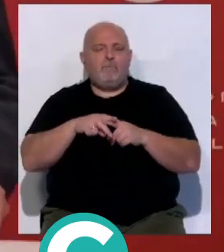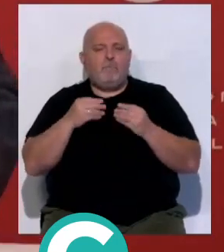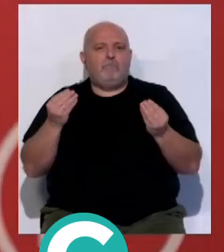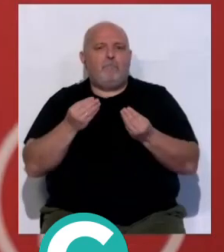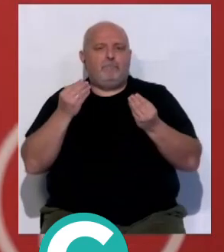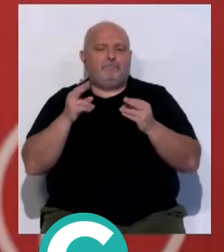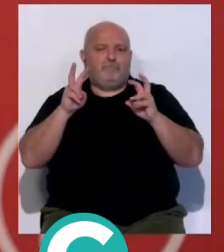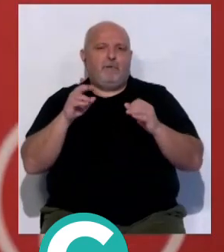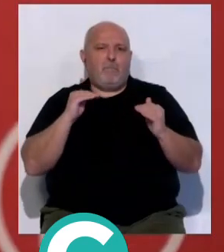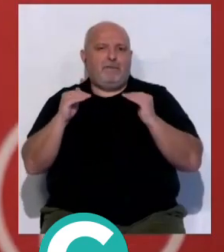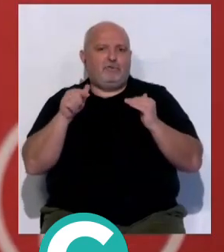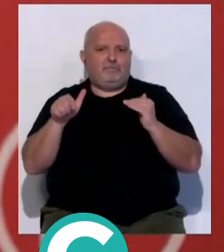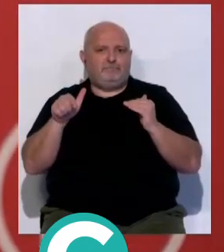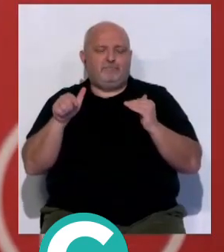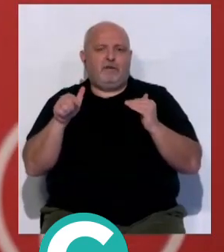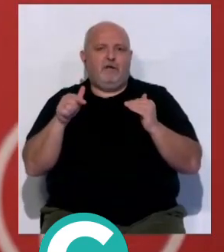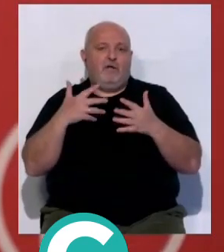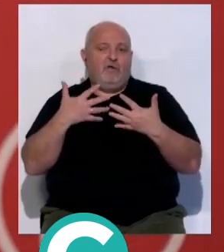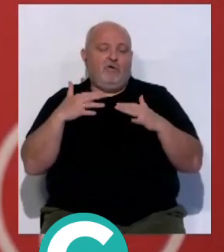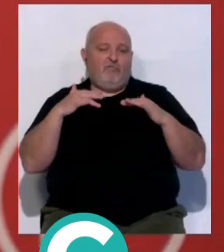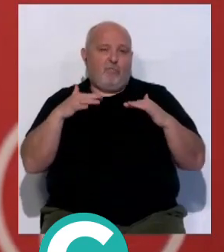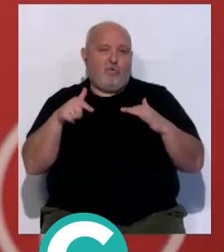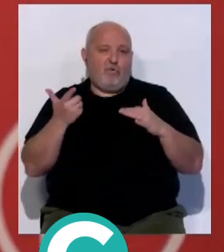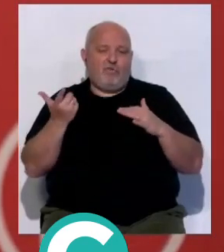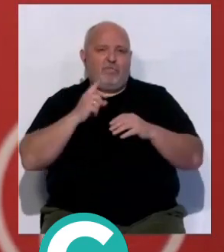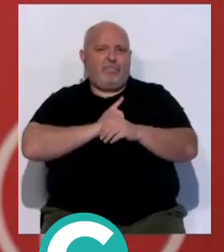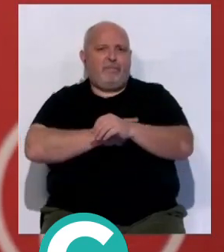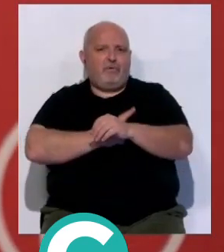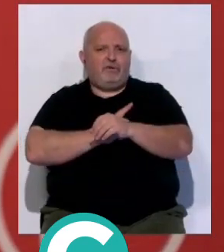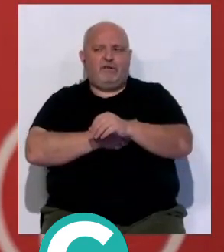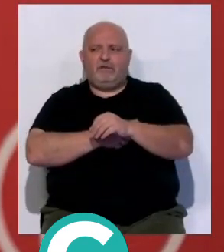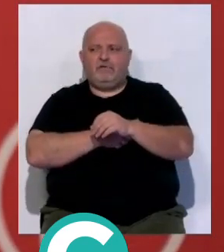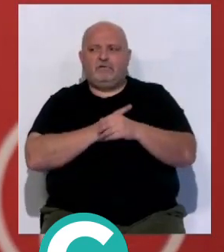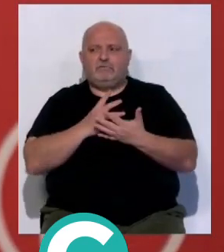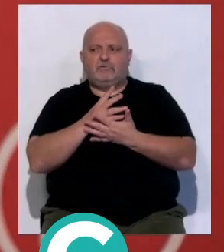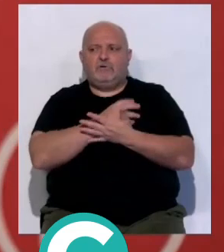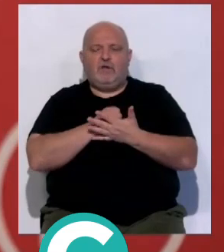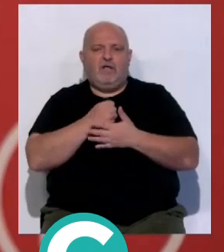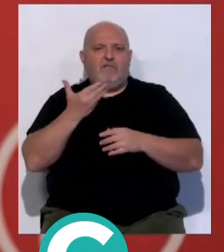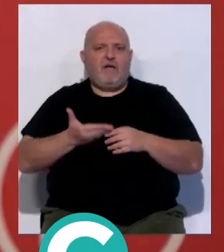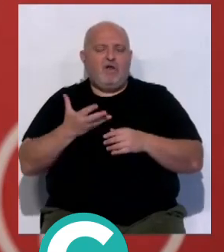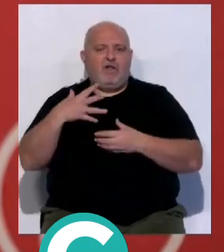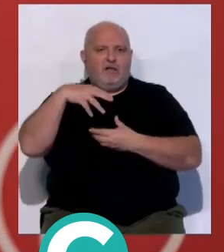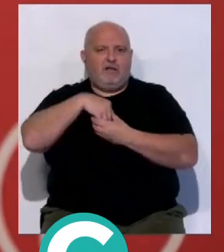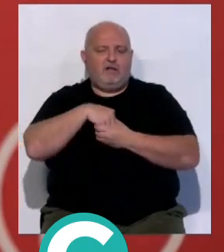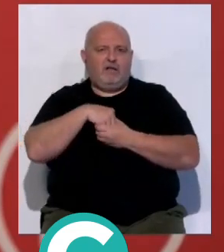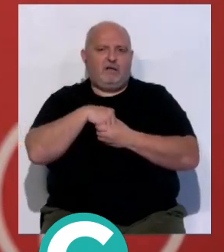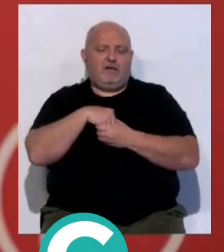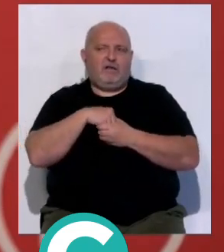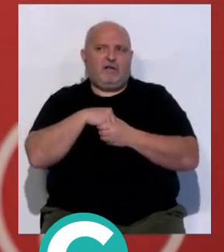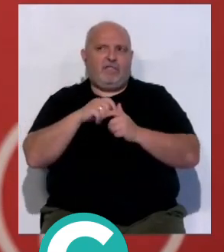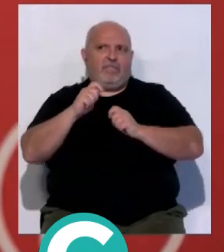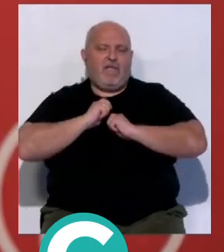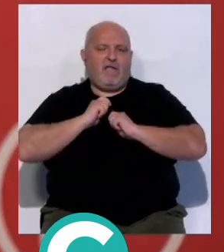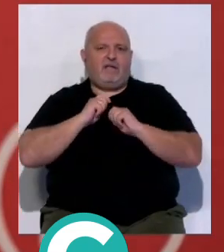en este momento que el fútbol, ¿no? Un deporte con todos los valores que esto implica,